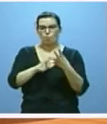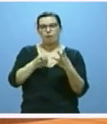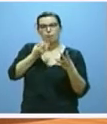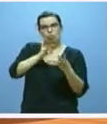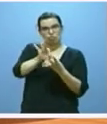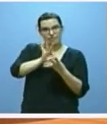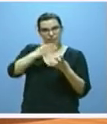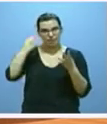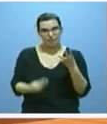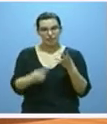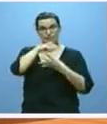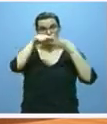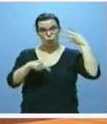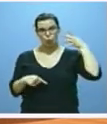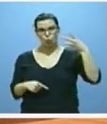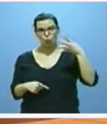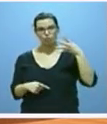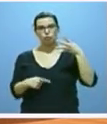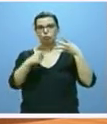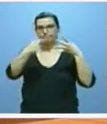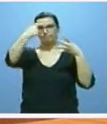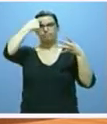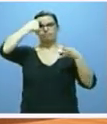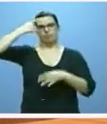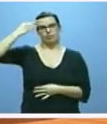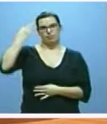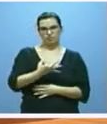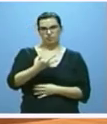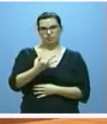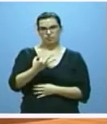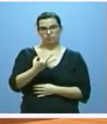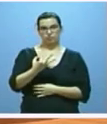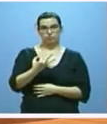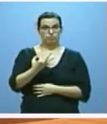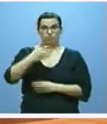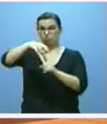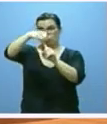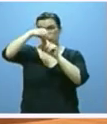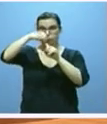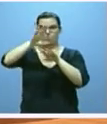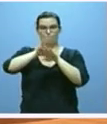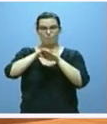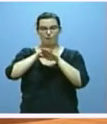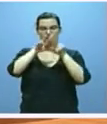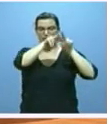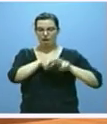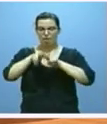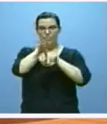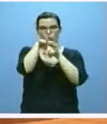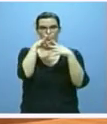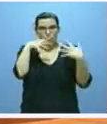servicios– deben ser muy tenidos en cuenta a la hora de analizar la actual situación de la comunidad.